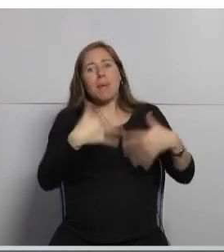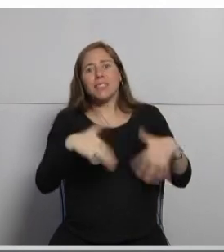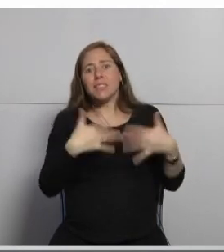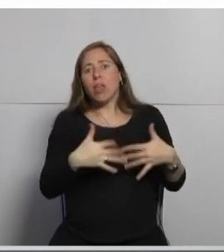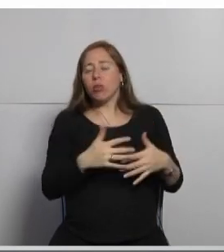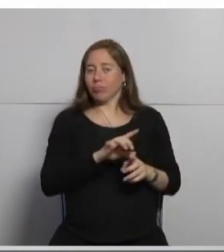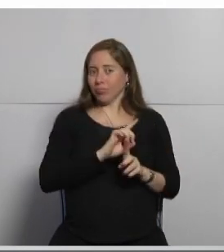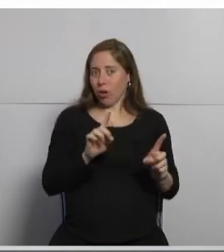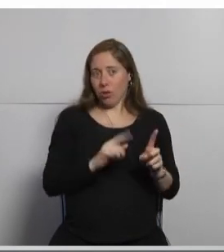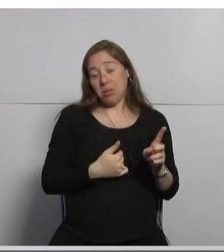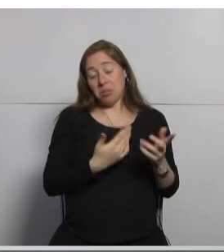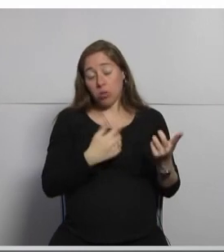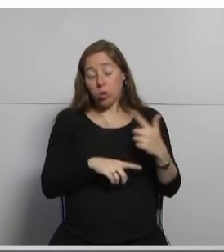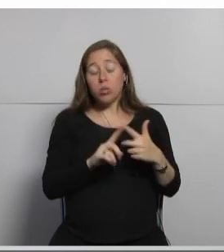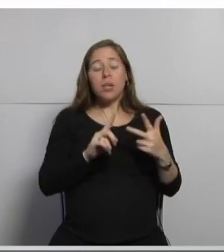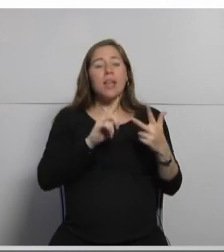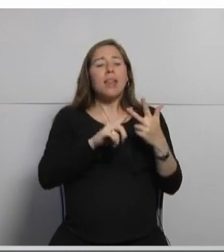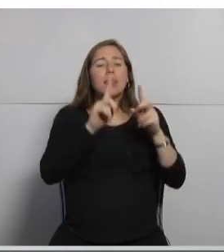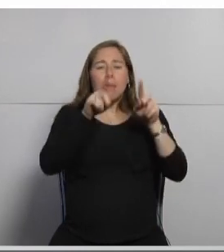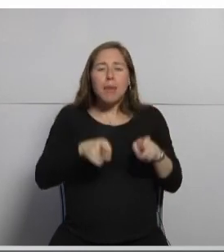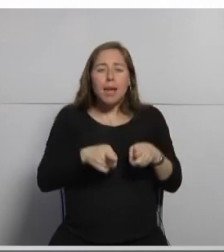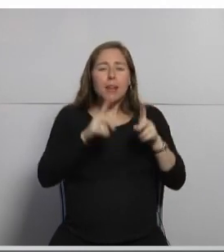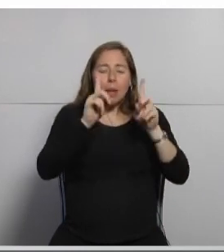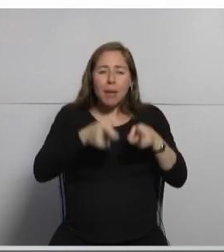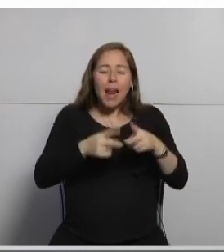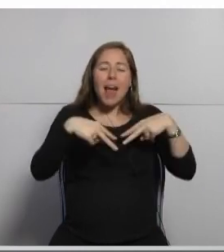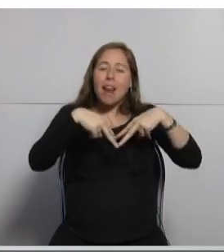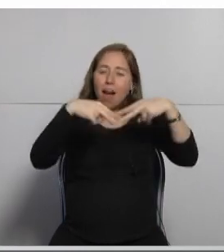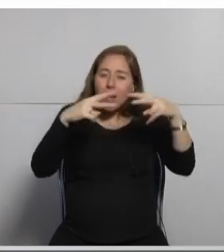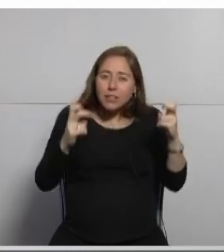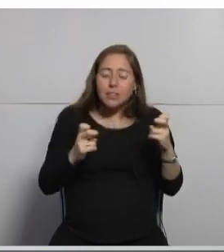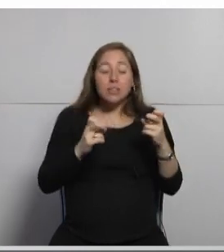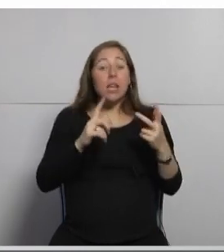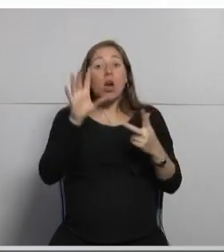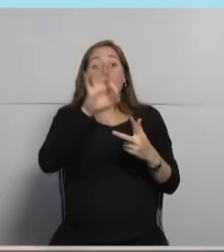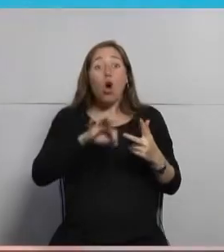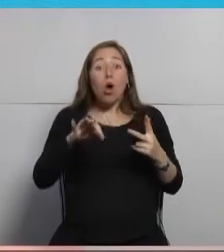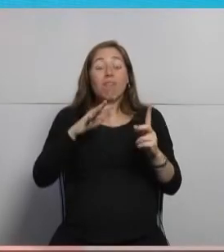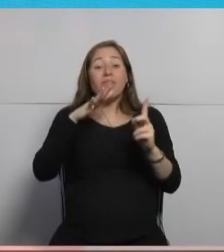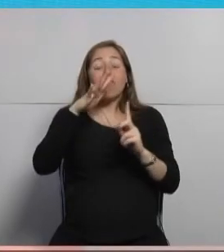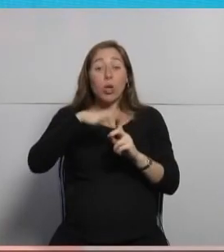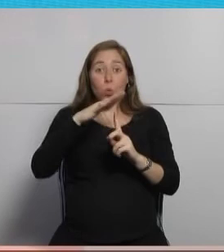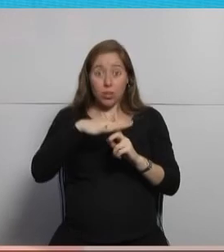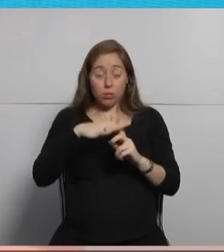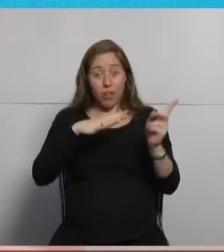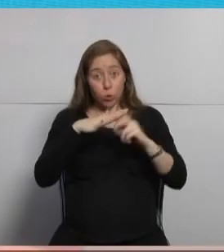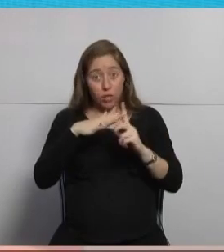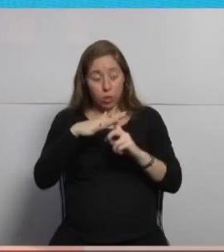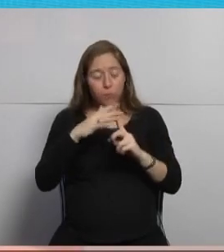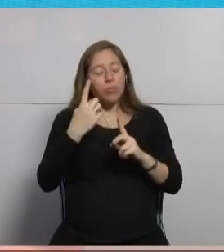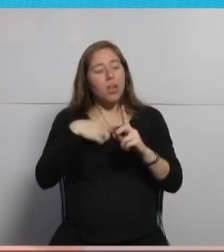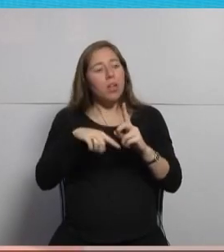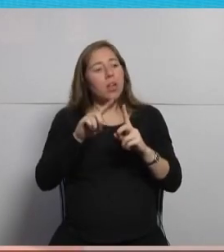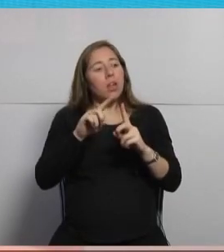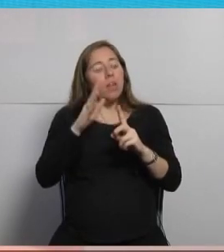y bueno también el tema de analítica desde el portal y la facturación nos simplifica bastante el tema de